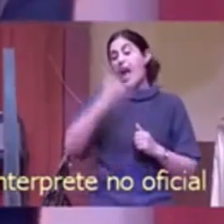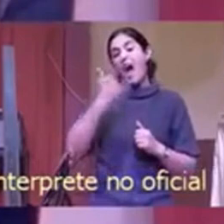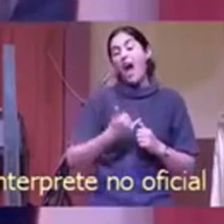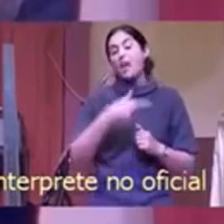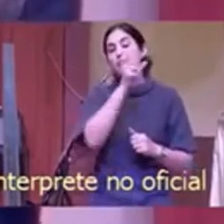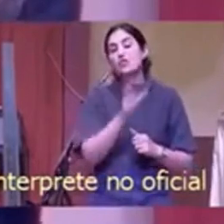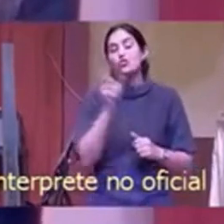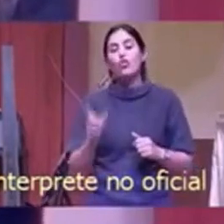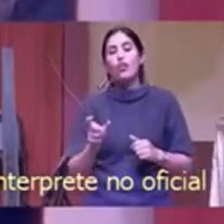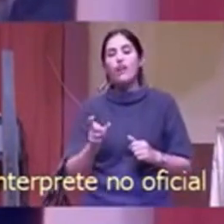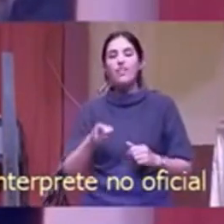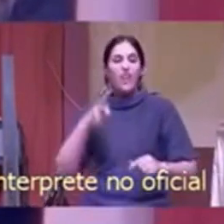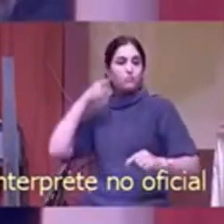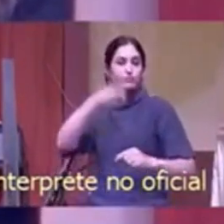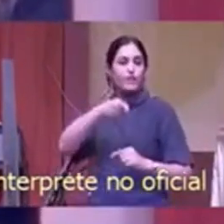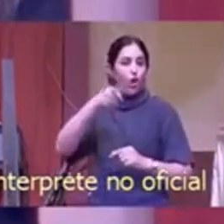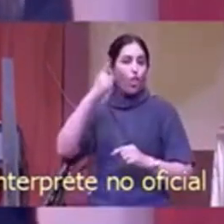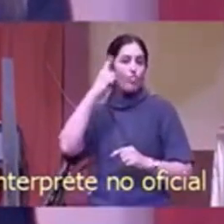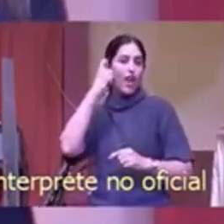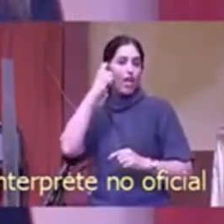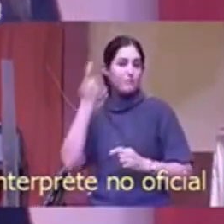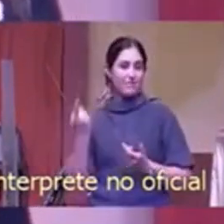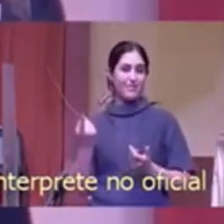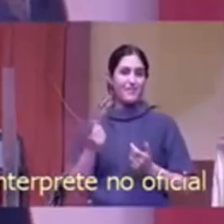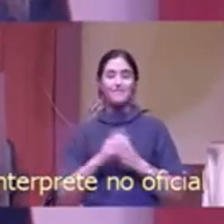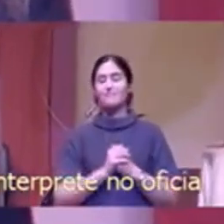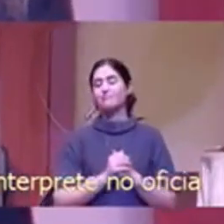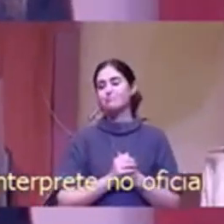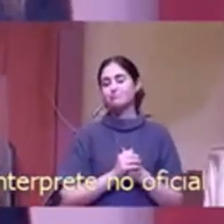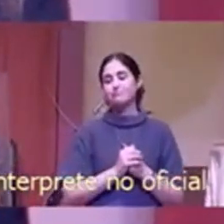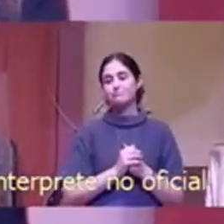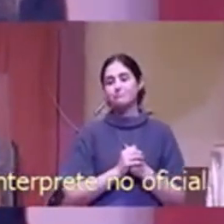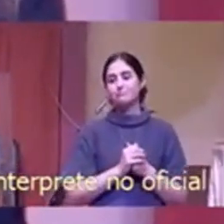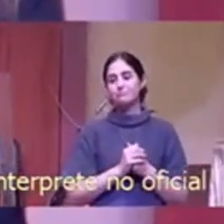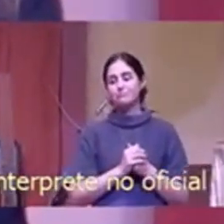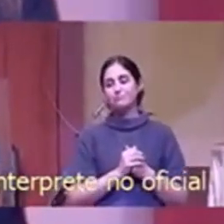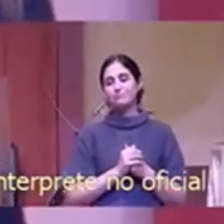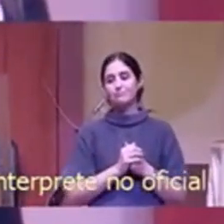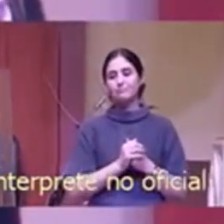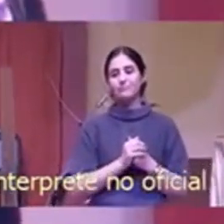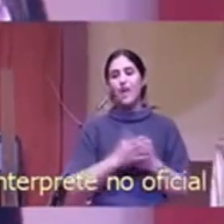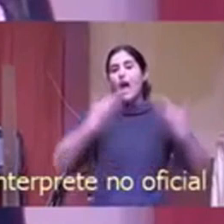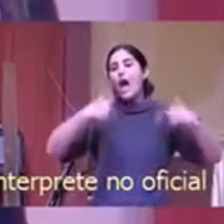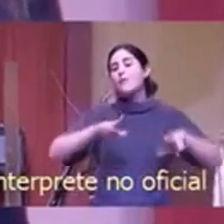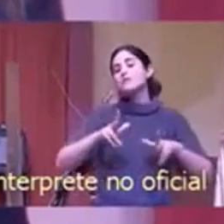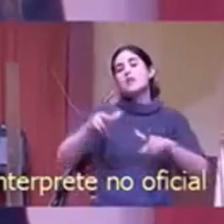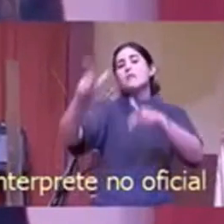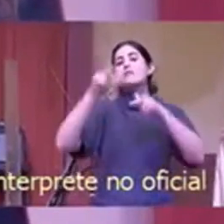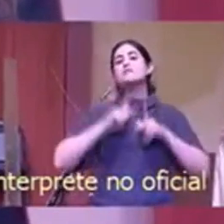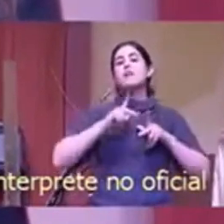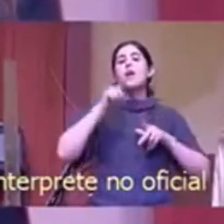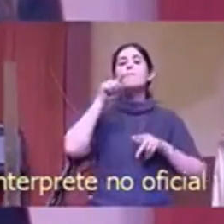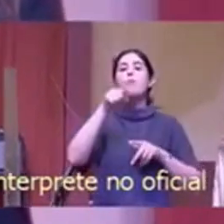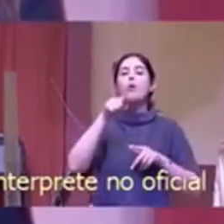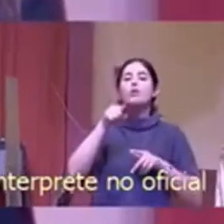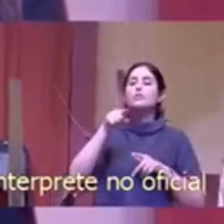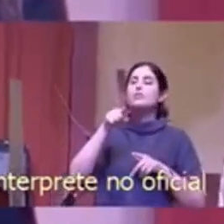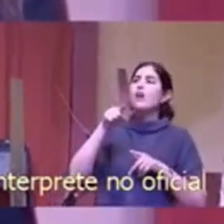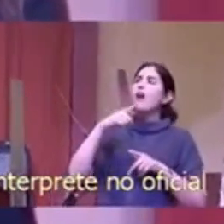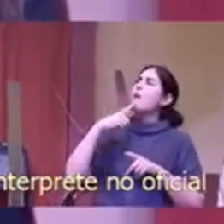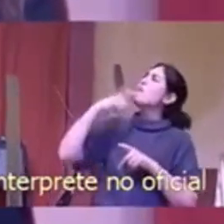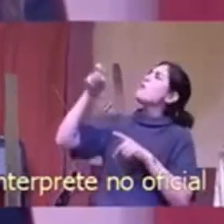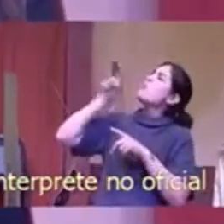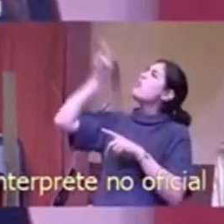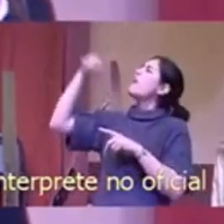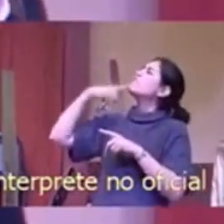intelecto a veces me dijeron no le cuestiones a Dios de hecho